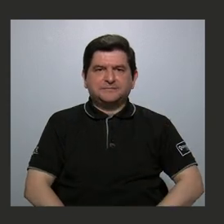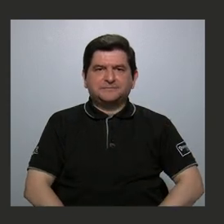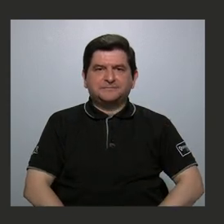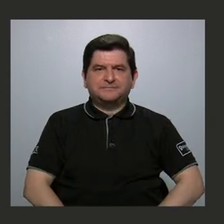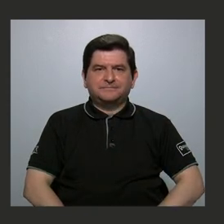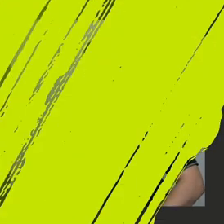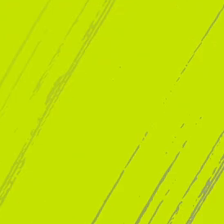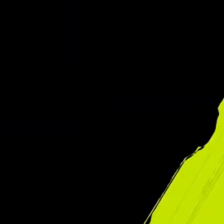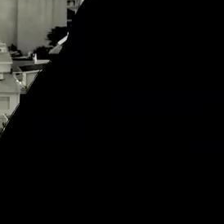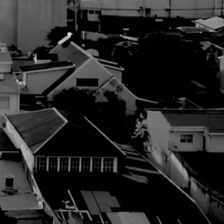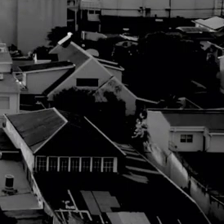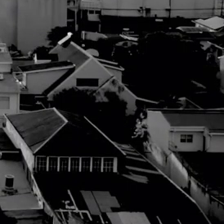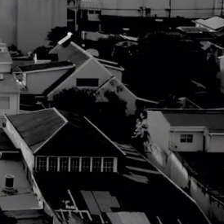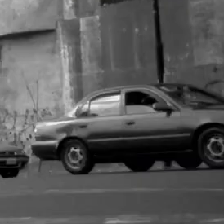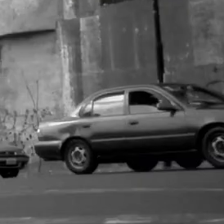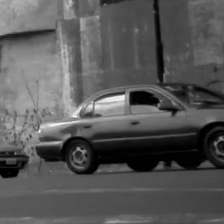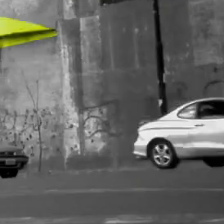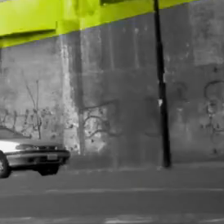Rodríguez.